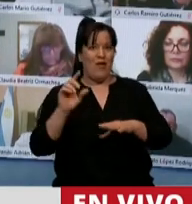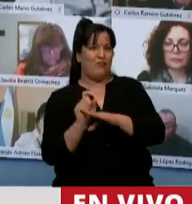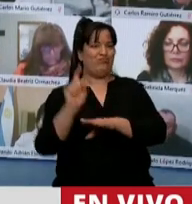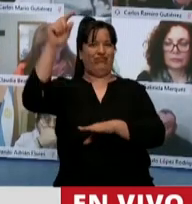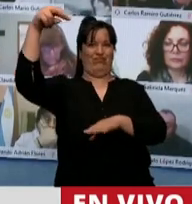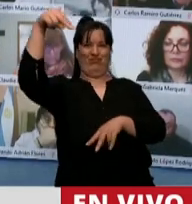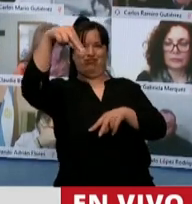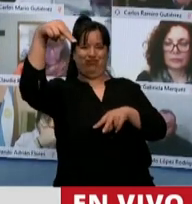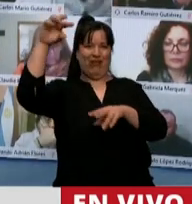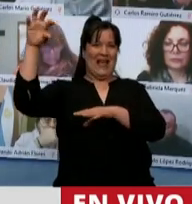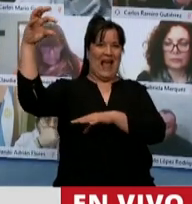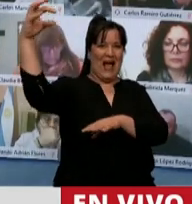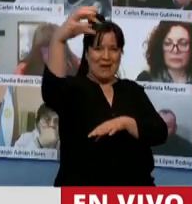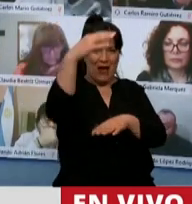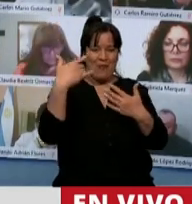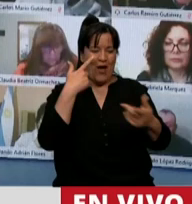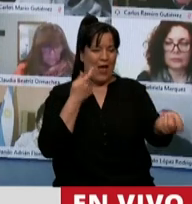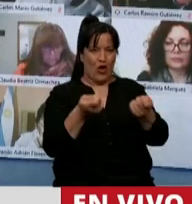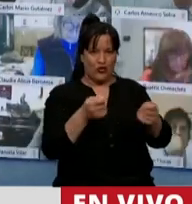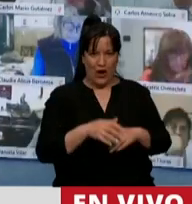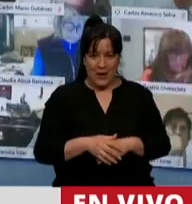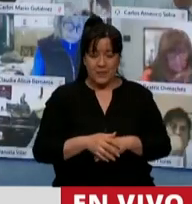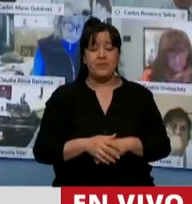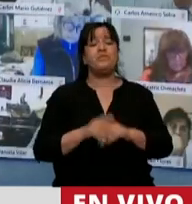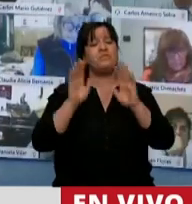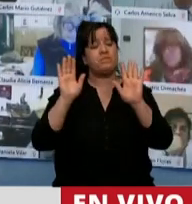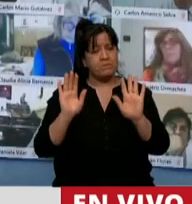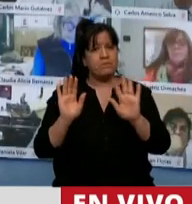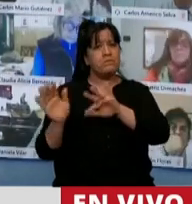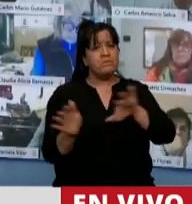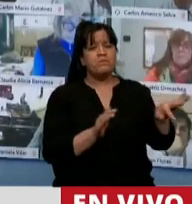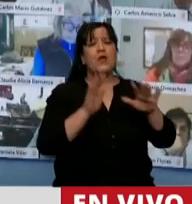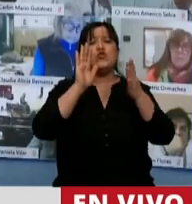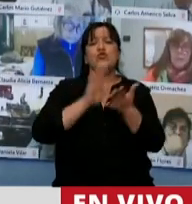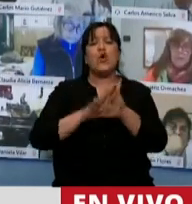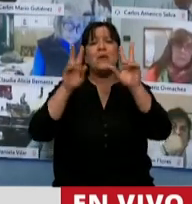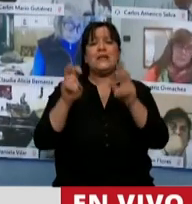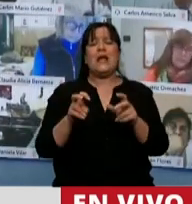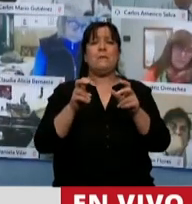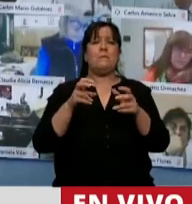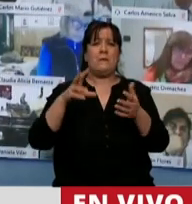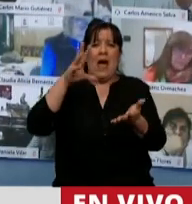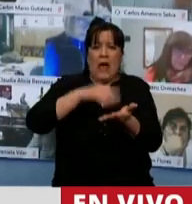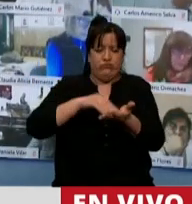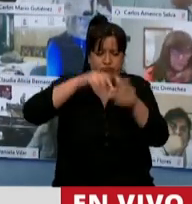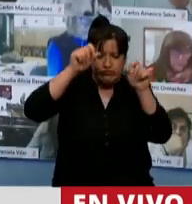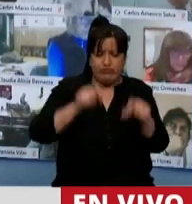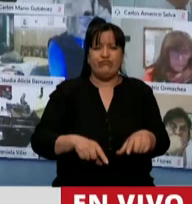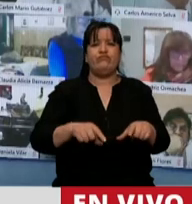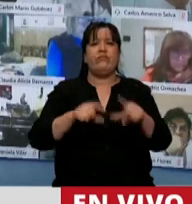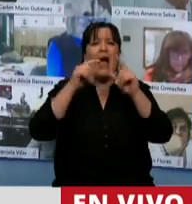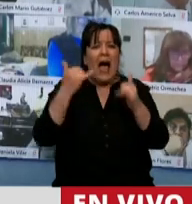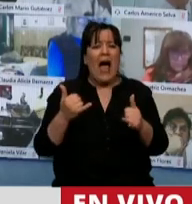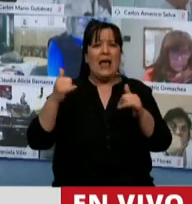Pero quiero referirme a un tema muy sensible en relación a la pesca y la soberanía y al Atlántico Sur. Existe un portaviones